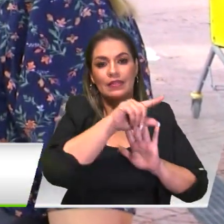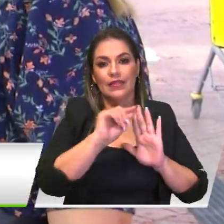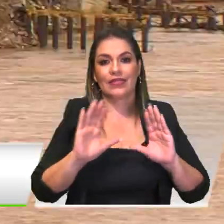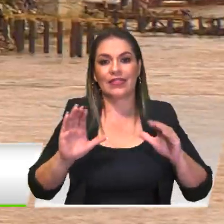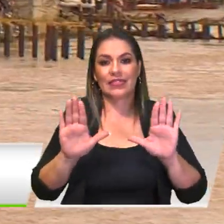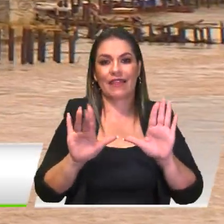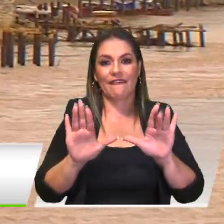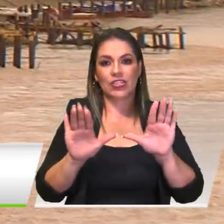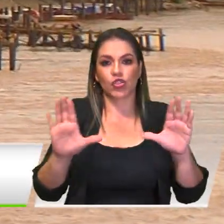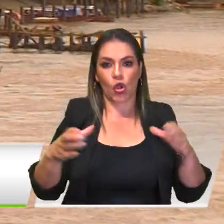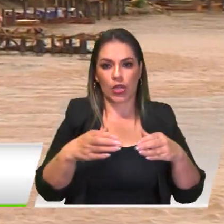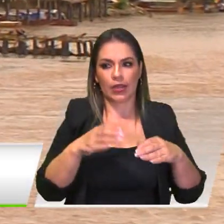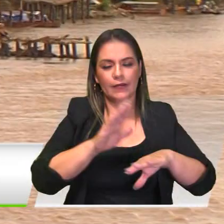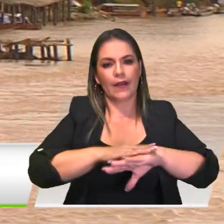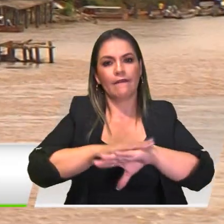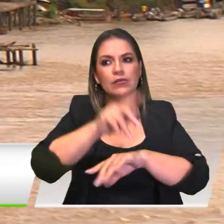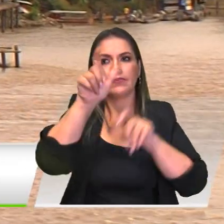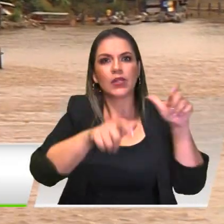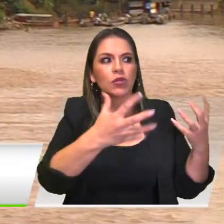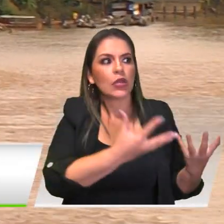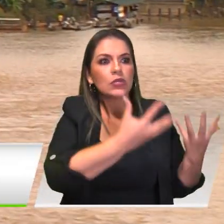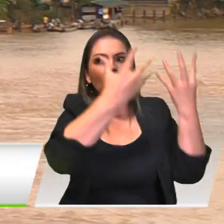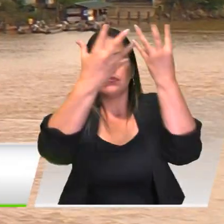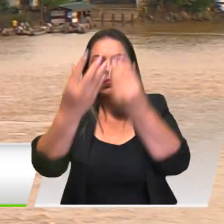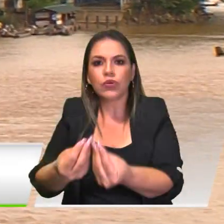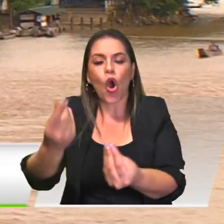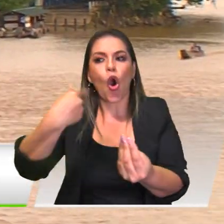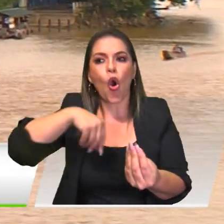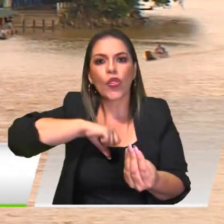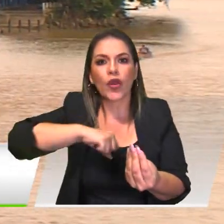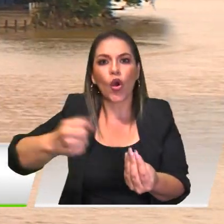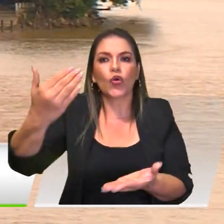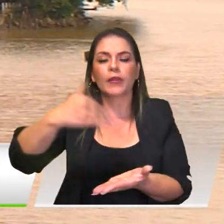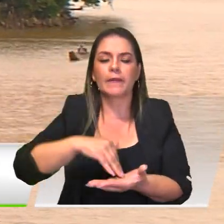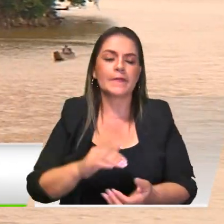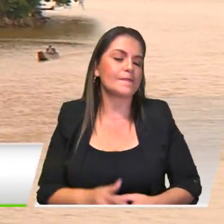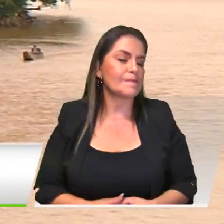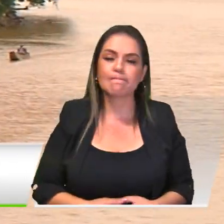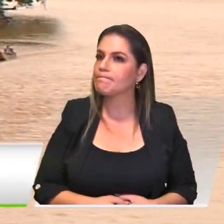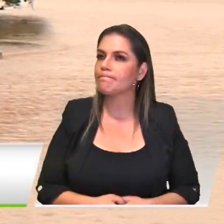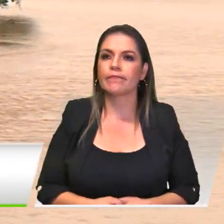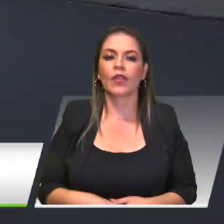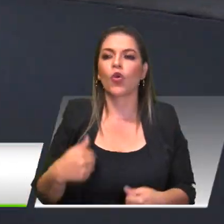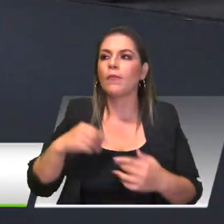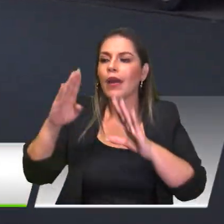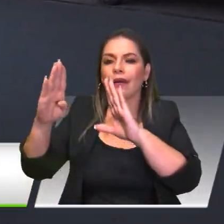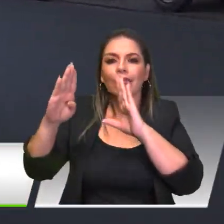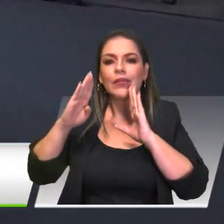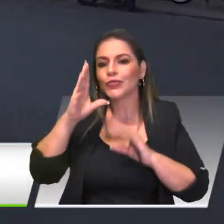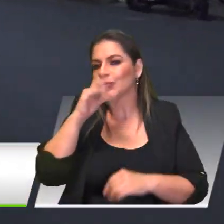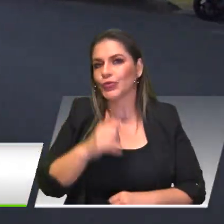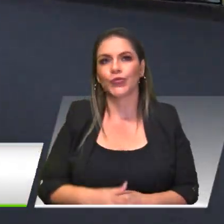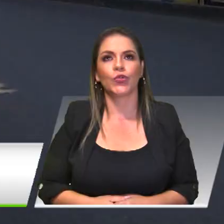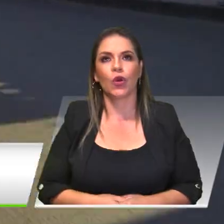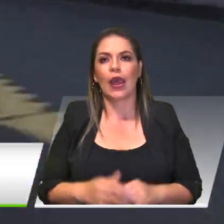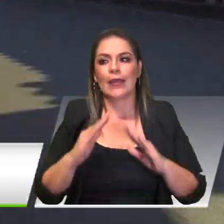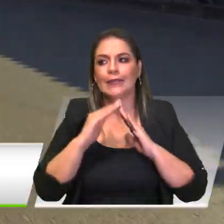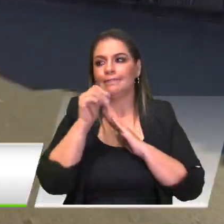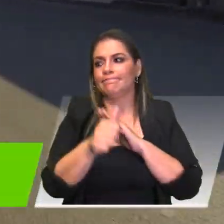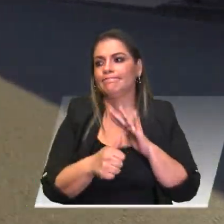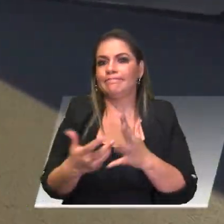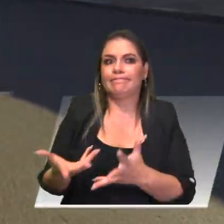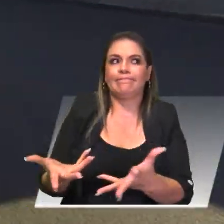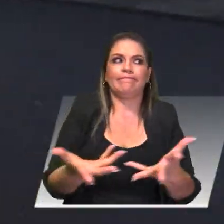no cuentan con garantías para el restablecimiento de sus derechos, pues sostienen que hay retrasos en la atención y que el confinamiento ha